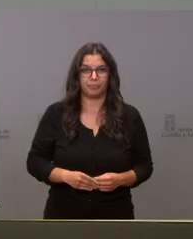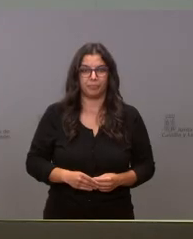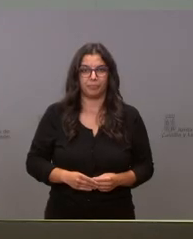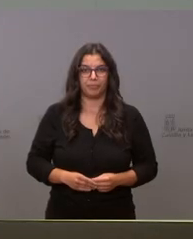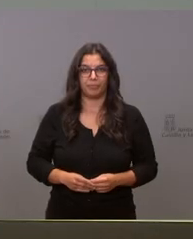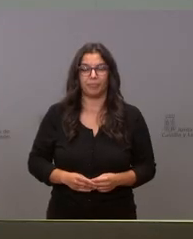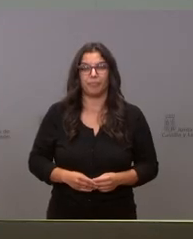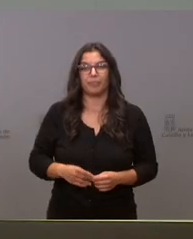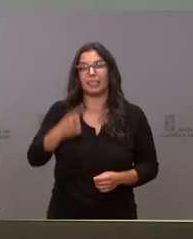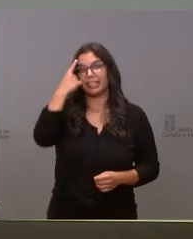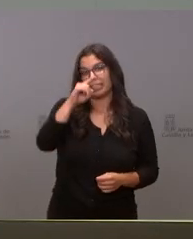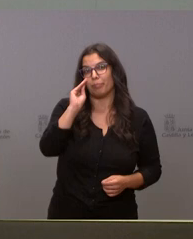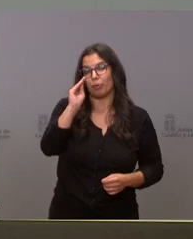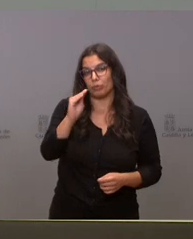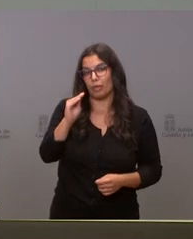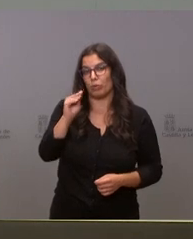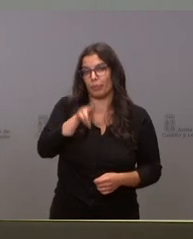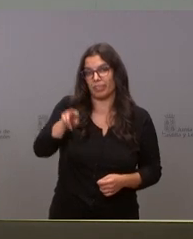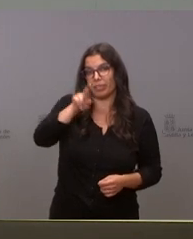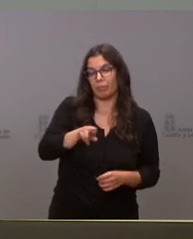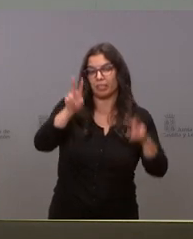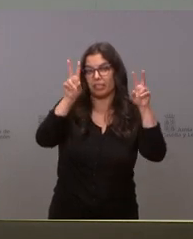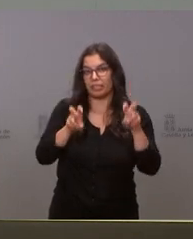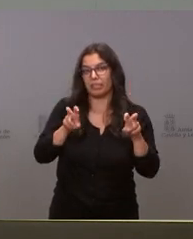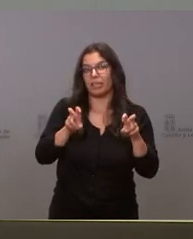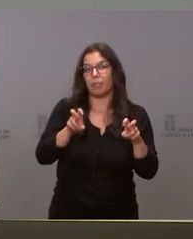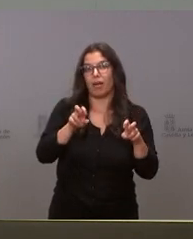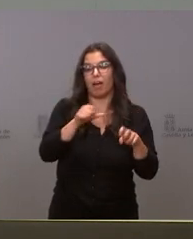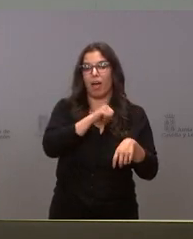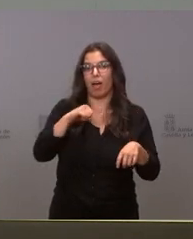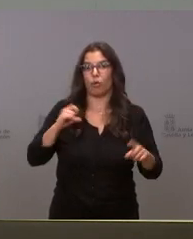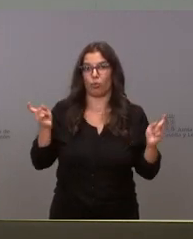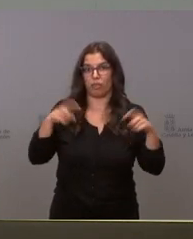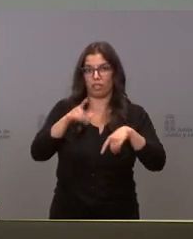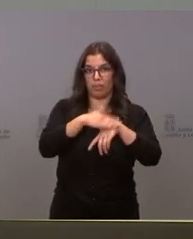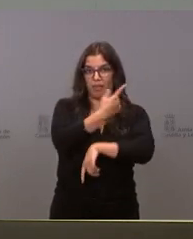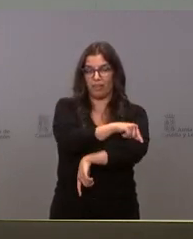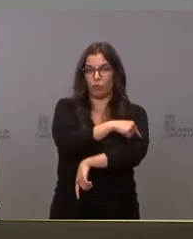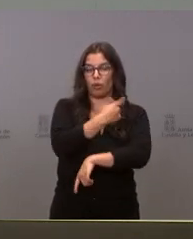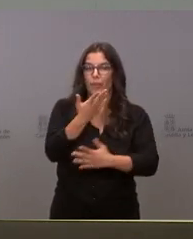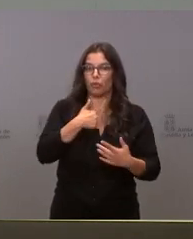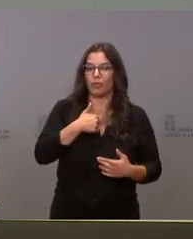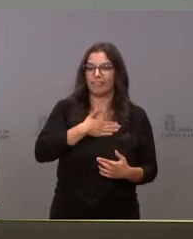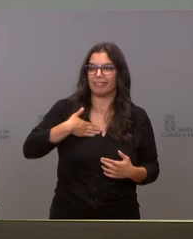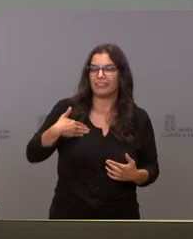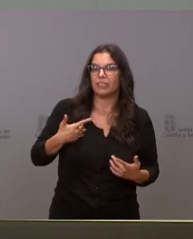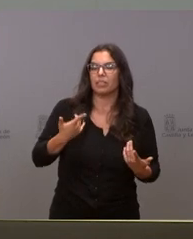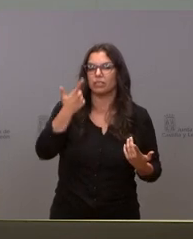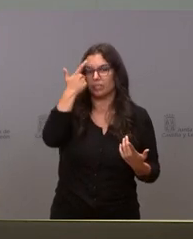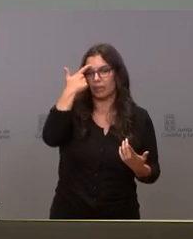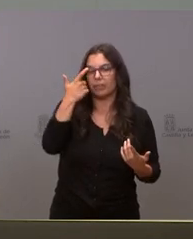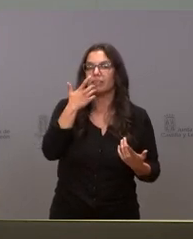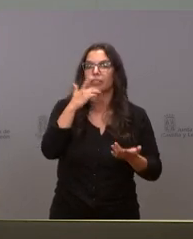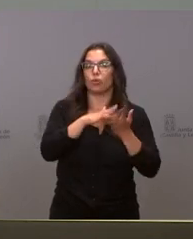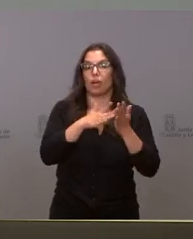Sí, ya sé que preguntamos varias veces por la autocita de las vacunas pero yo no sé si teniendo en cuenta el ritmo de